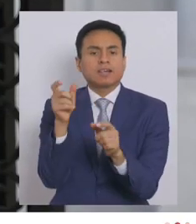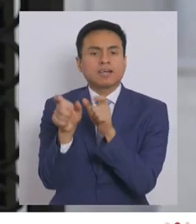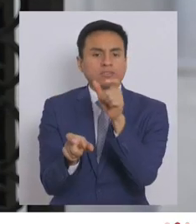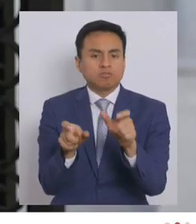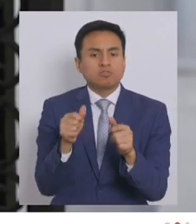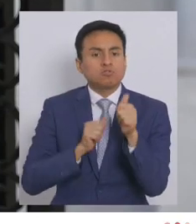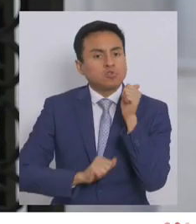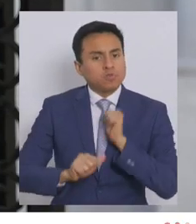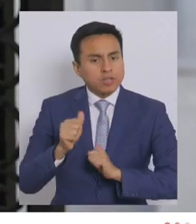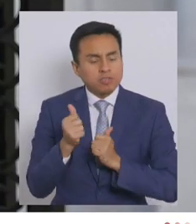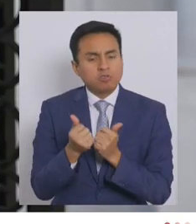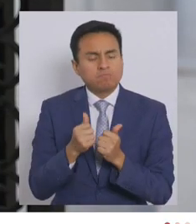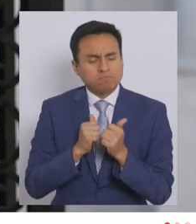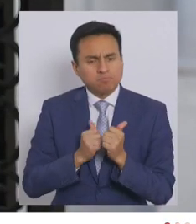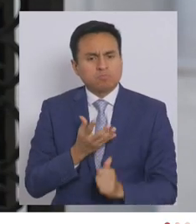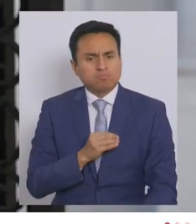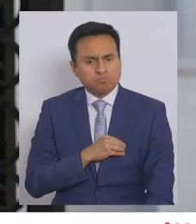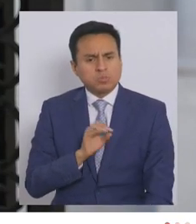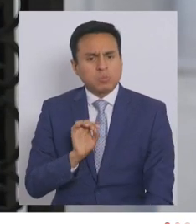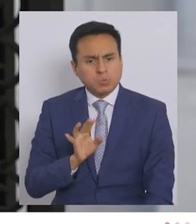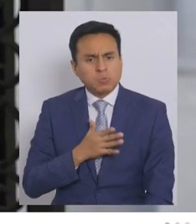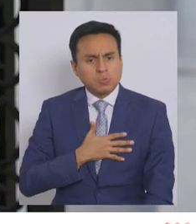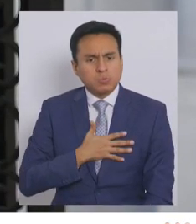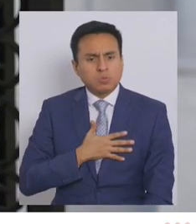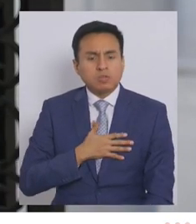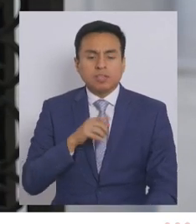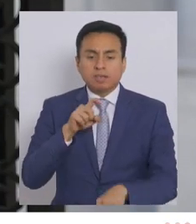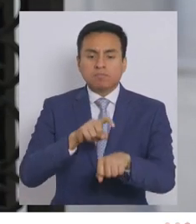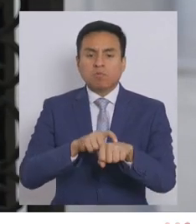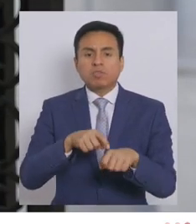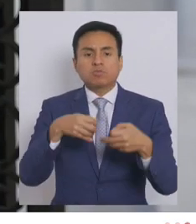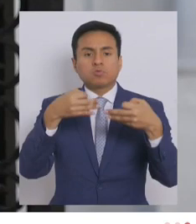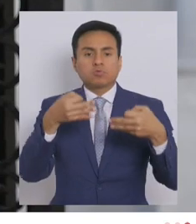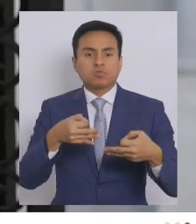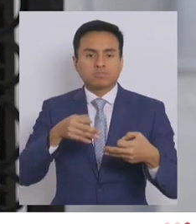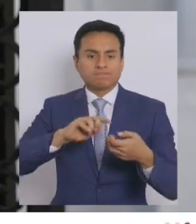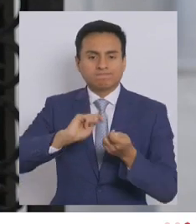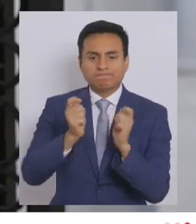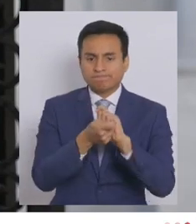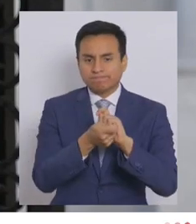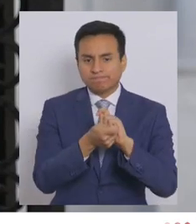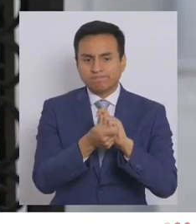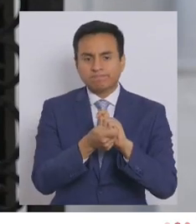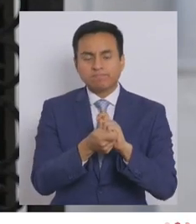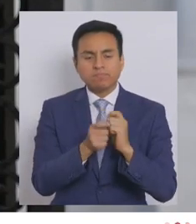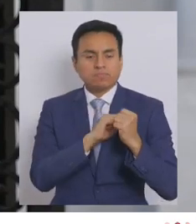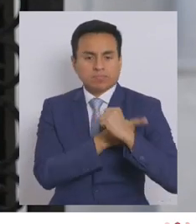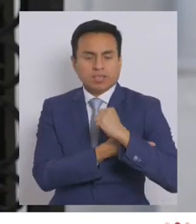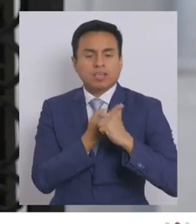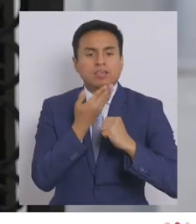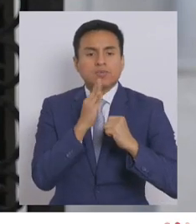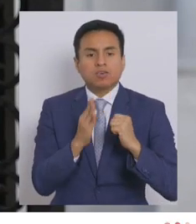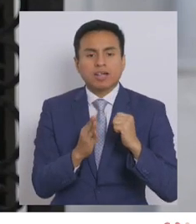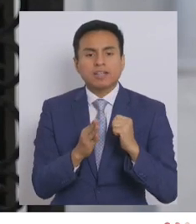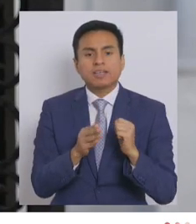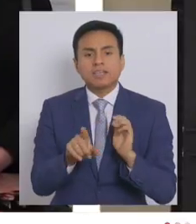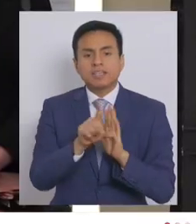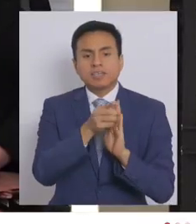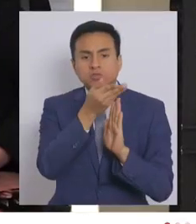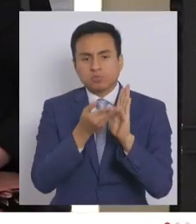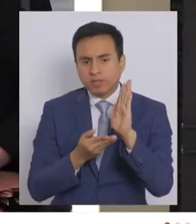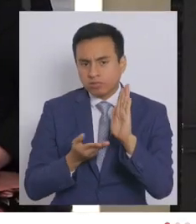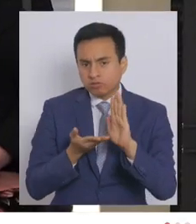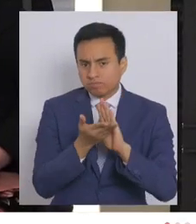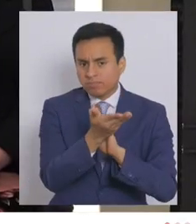tantos que han sufrido estos males, llegó el momento de modernizar, potenciar y mejorar los instrumentos